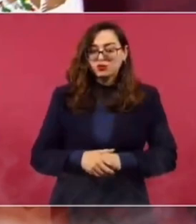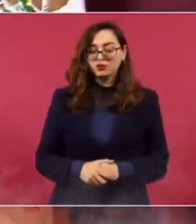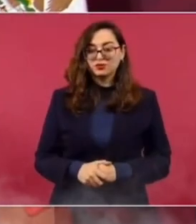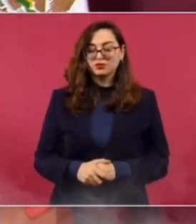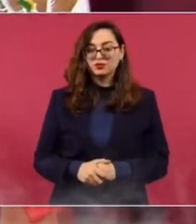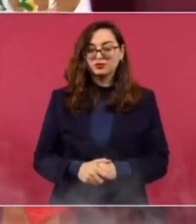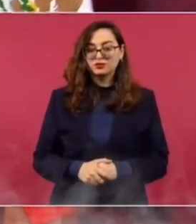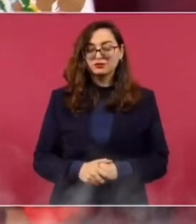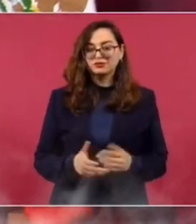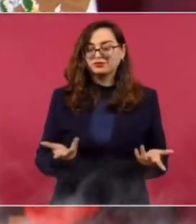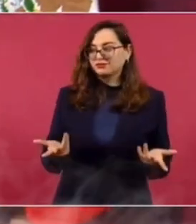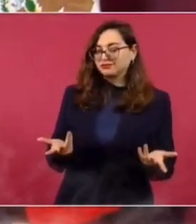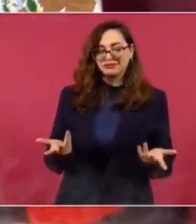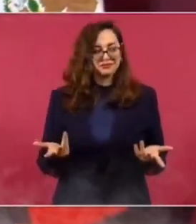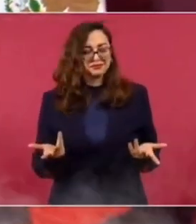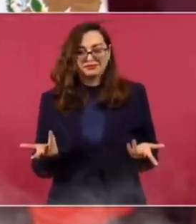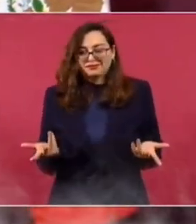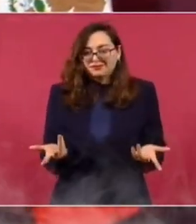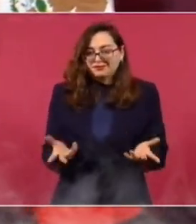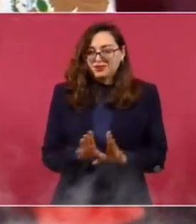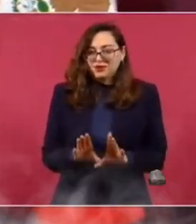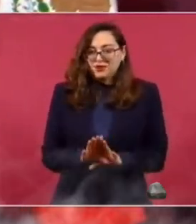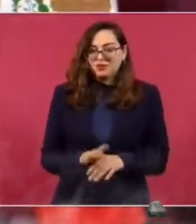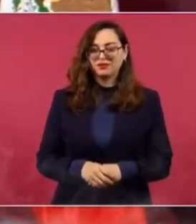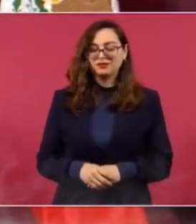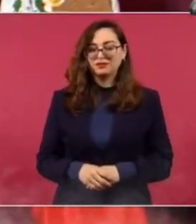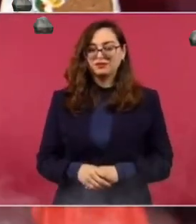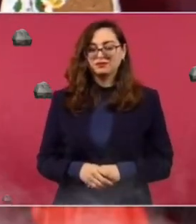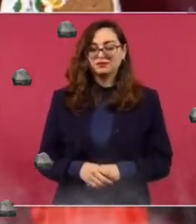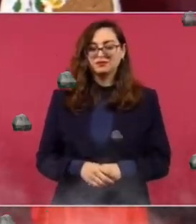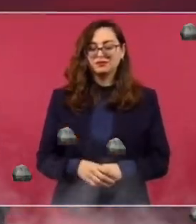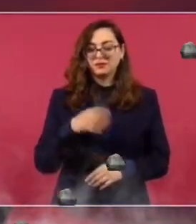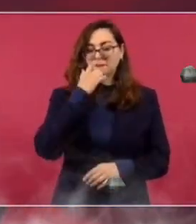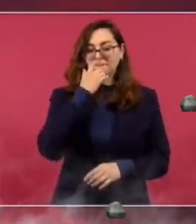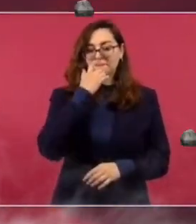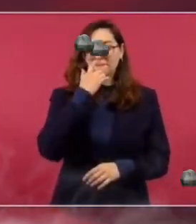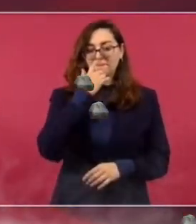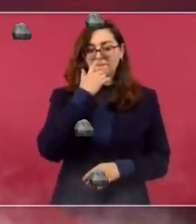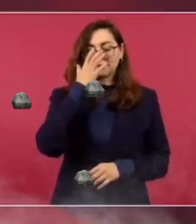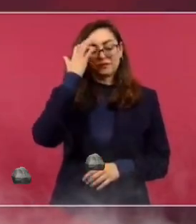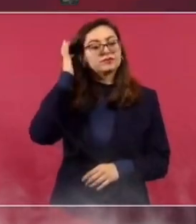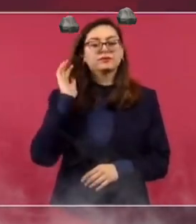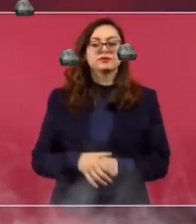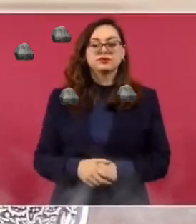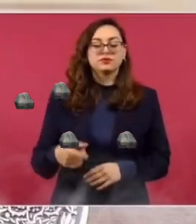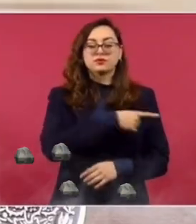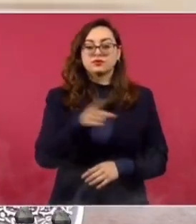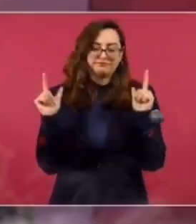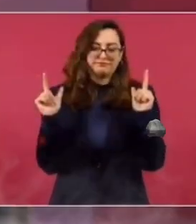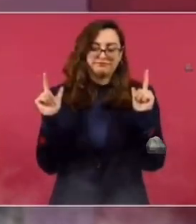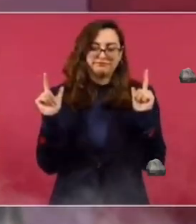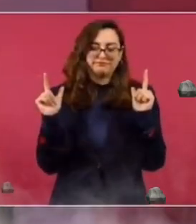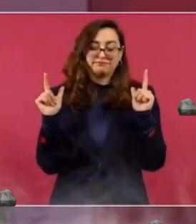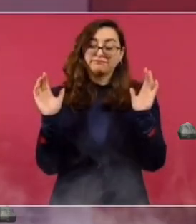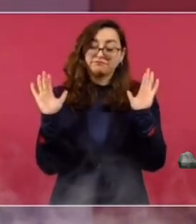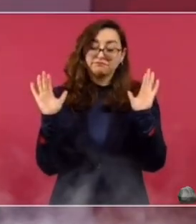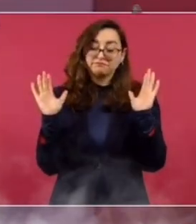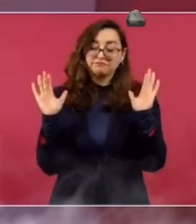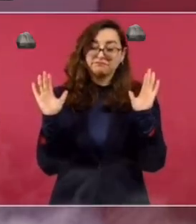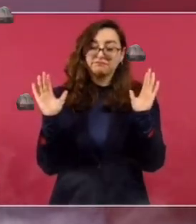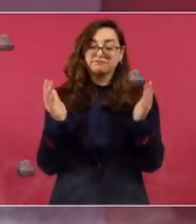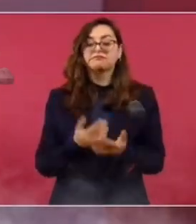corrupción. Aquí es aplicable aquello de que el que esté libre de pecado que tire la primera piedra. Y